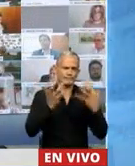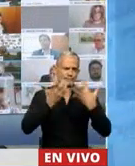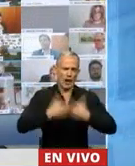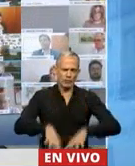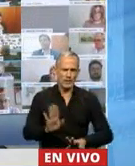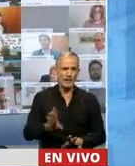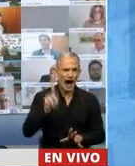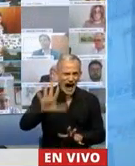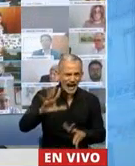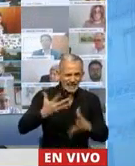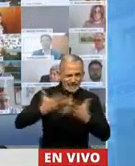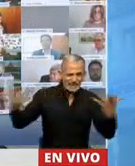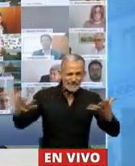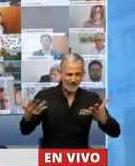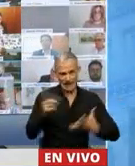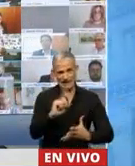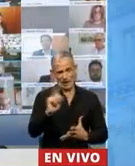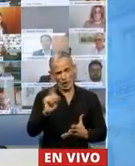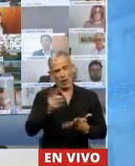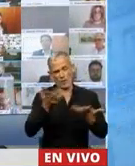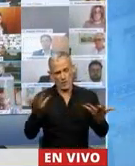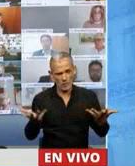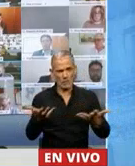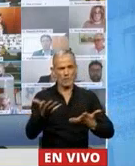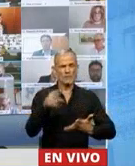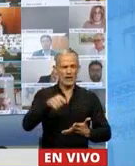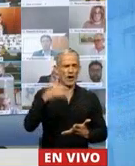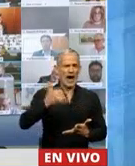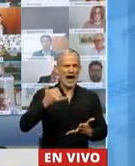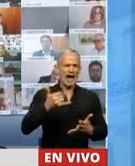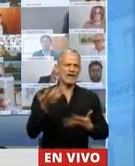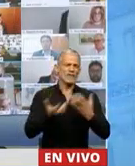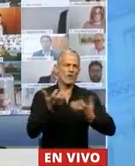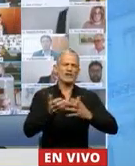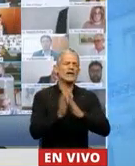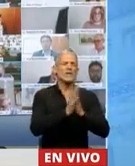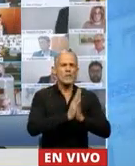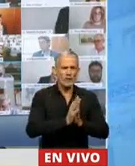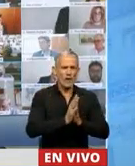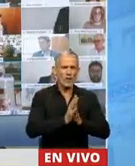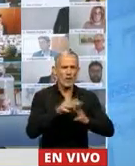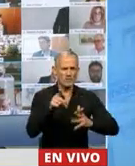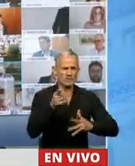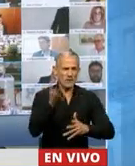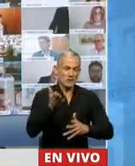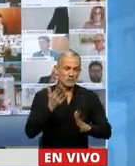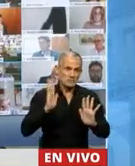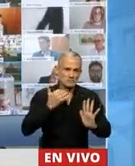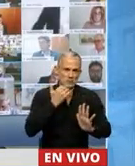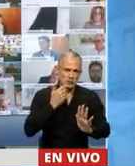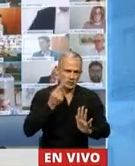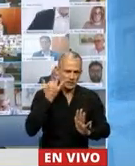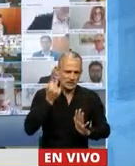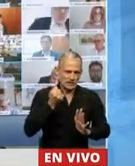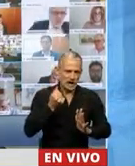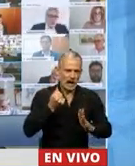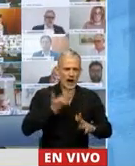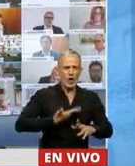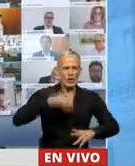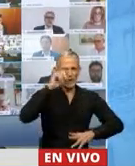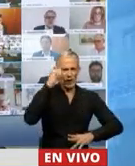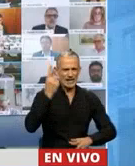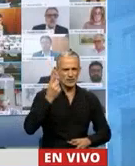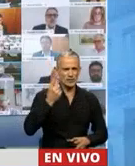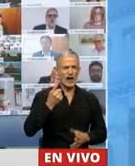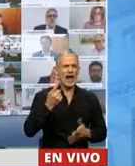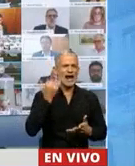Nunca con estas características. Y es que pedirle, por favor, aunque a lo mejor lo está haciendo, que el Gobierno Nacional